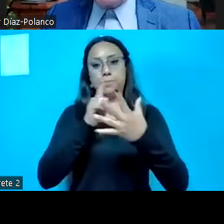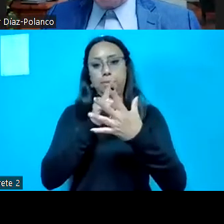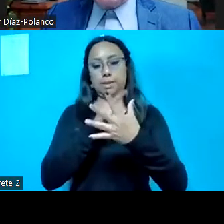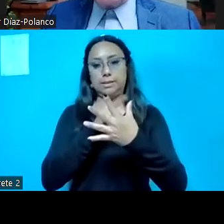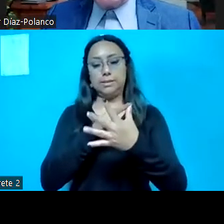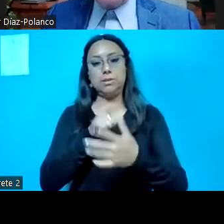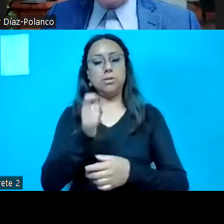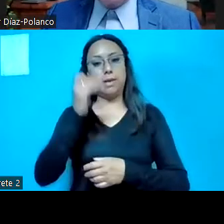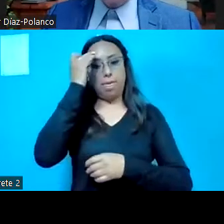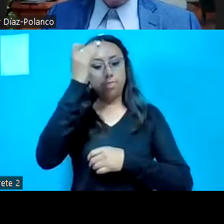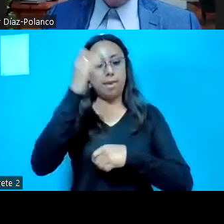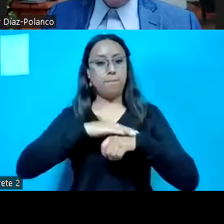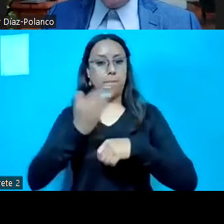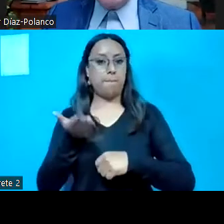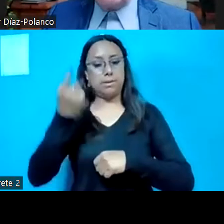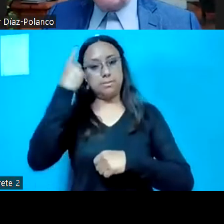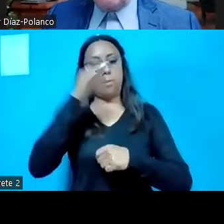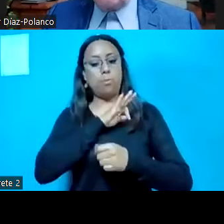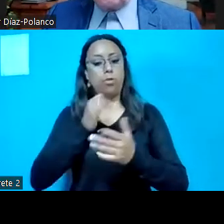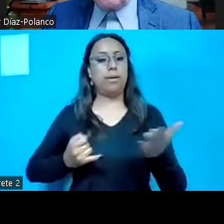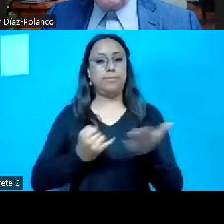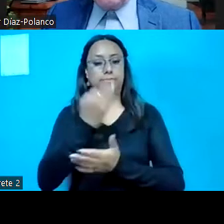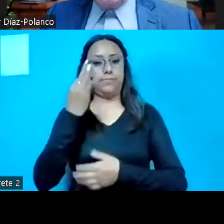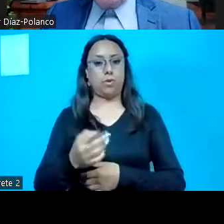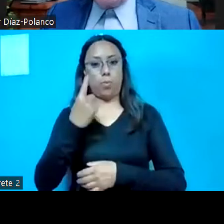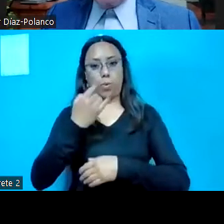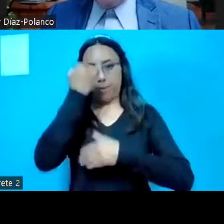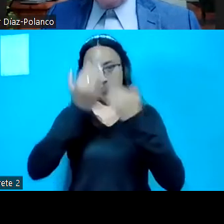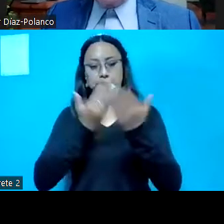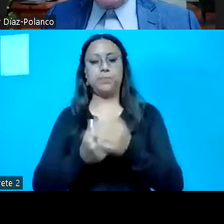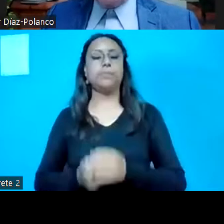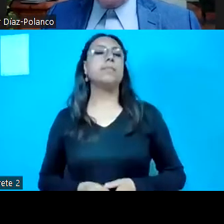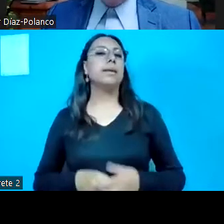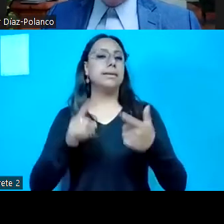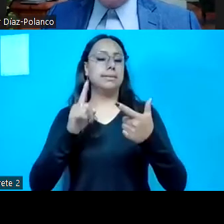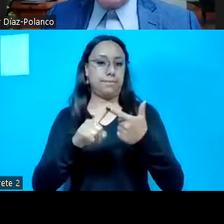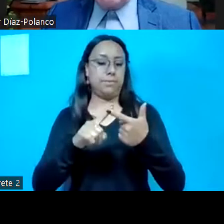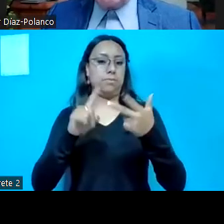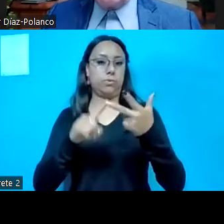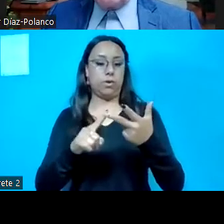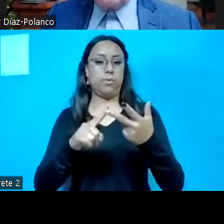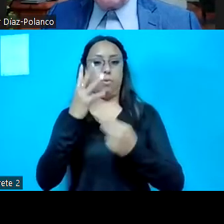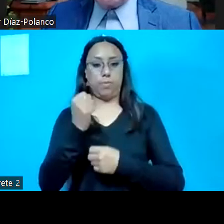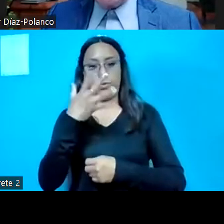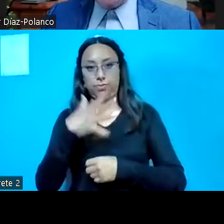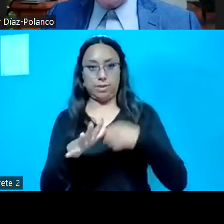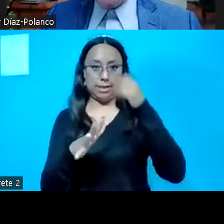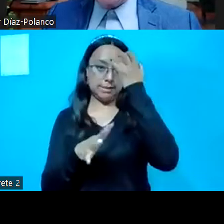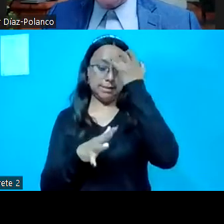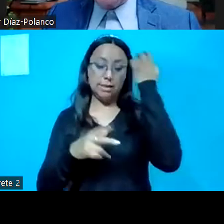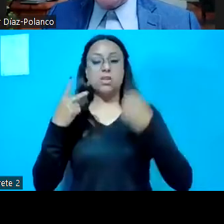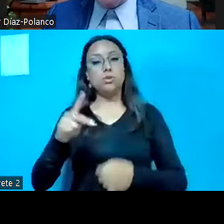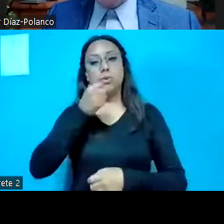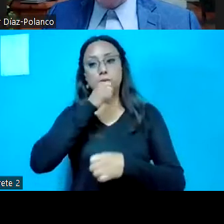prórroga de plazo para dictaminar una iniciativa. El séptimo, octavo, noveno y décimo de la Secretaría de